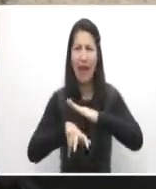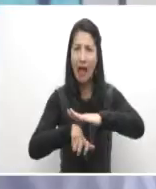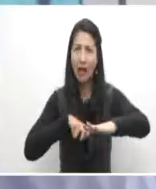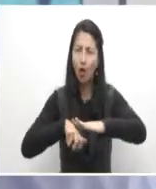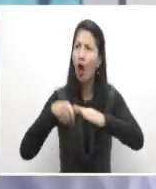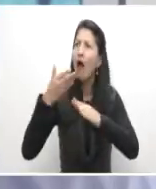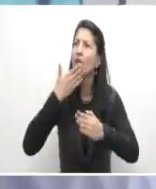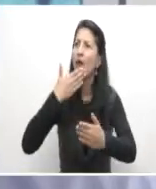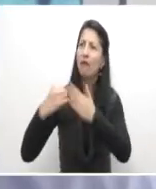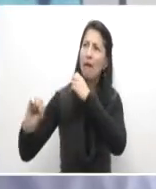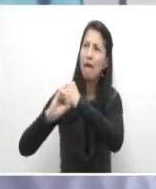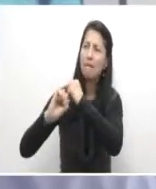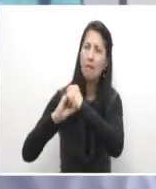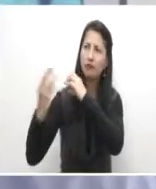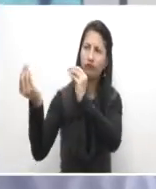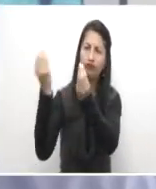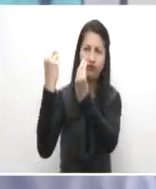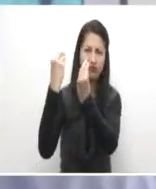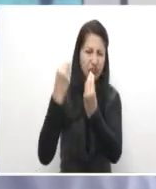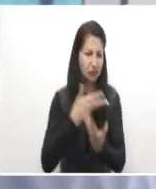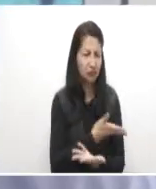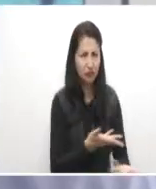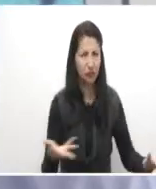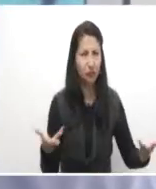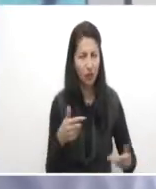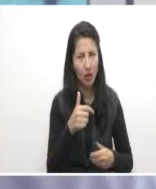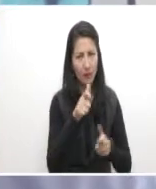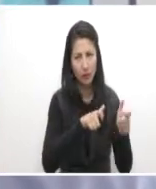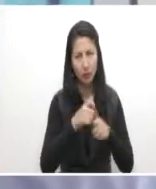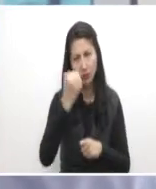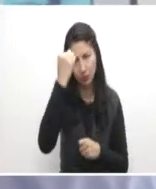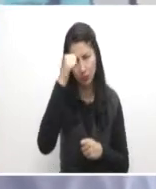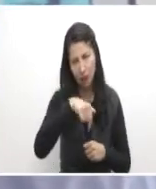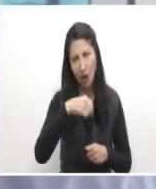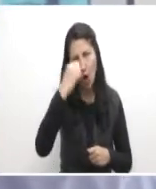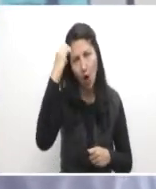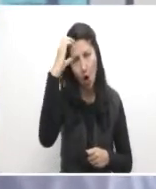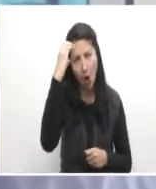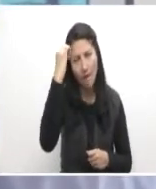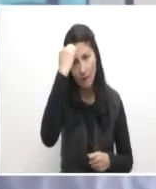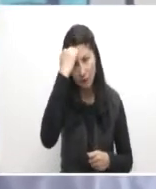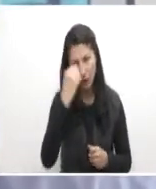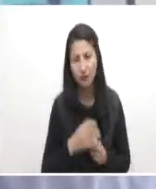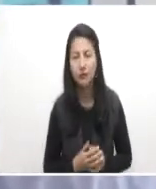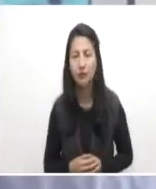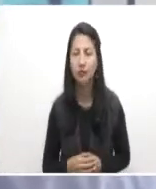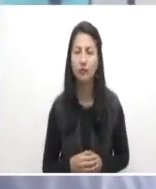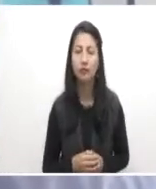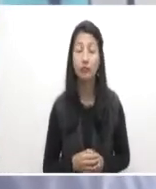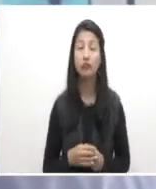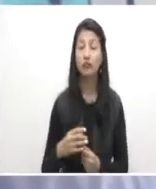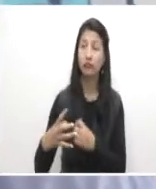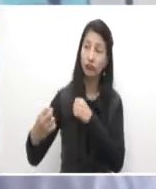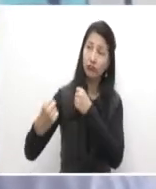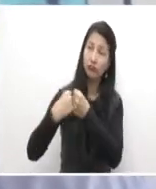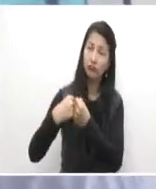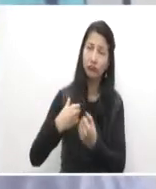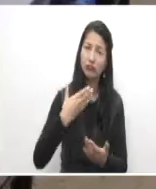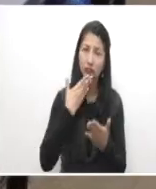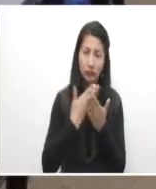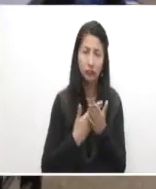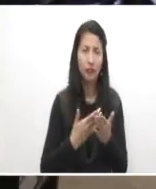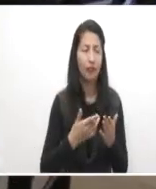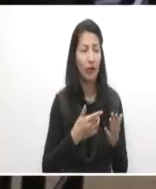hemos tratado de coordinar los esfuerzos, no solamente con